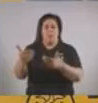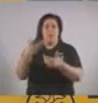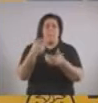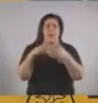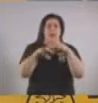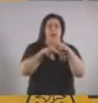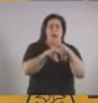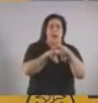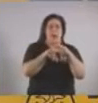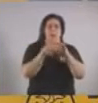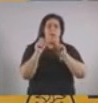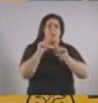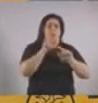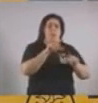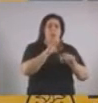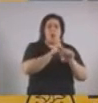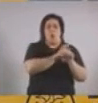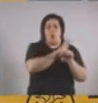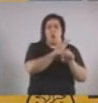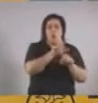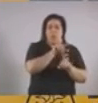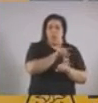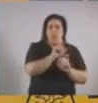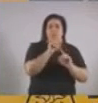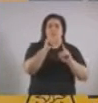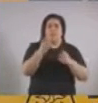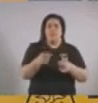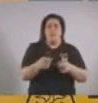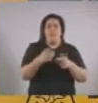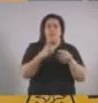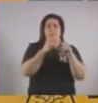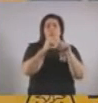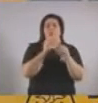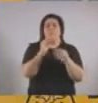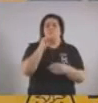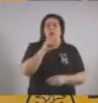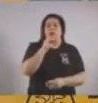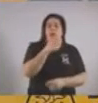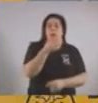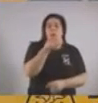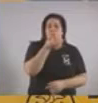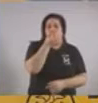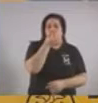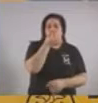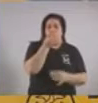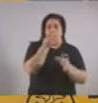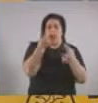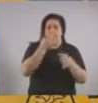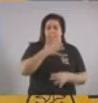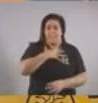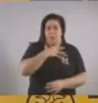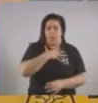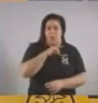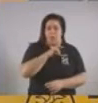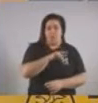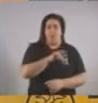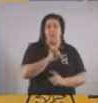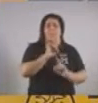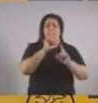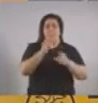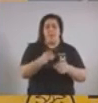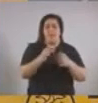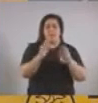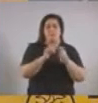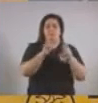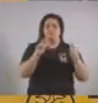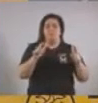posibles al COVID. Y además, hemos sumado más respiradores. También seguimos aumentando y